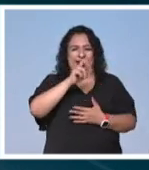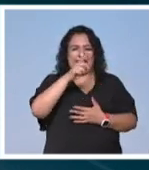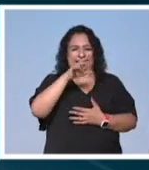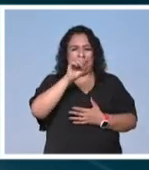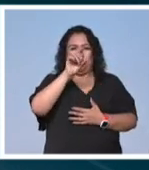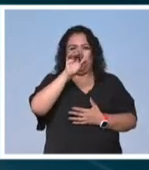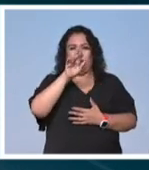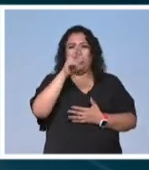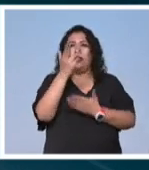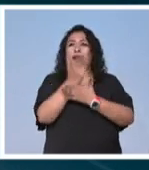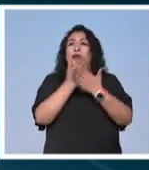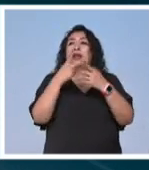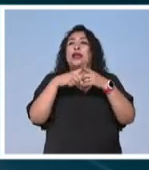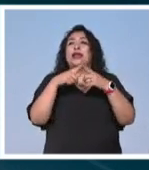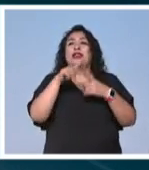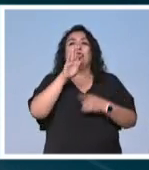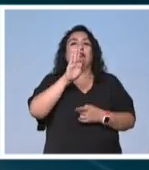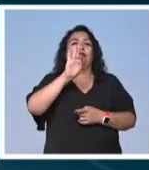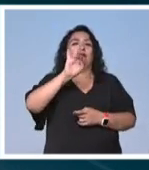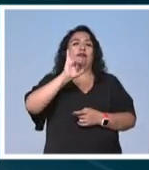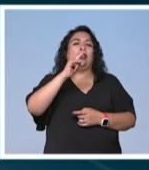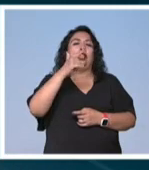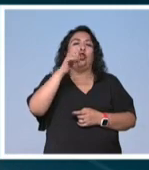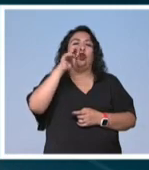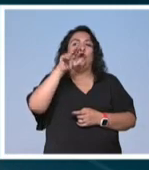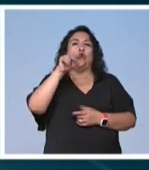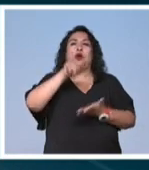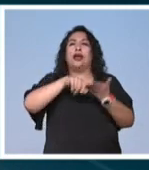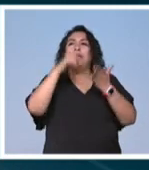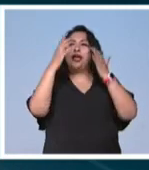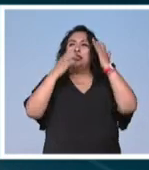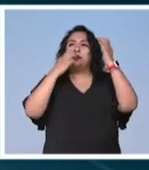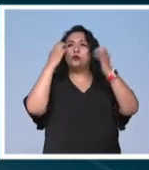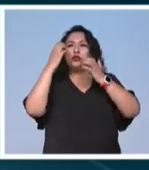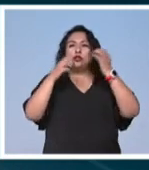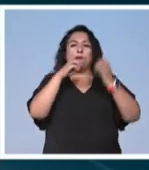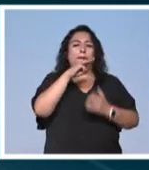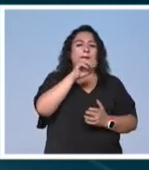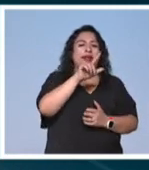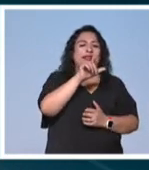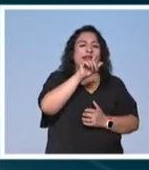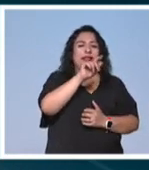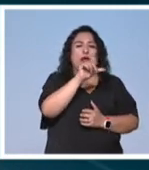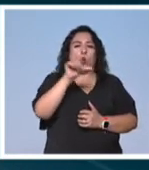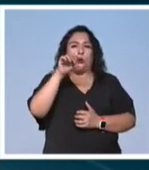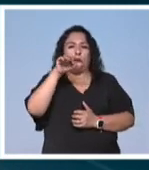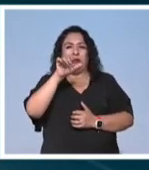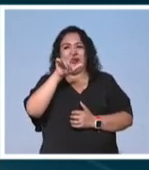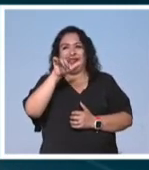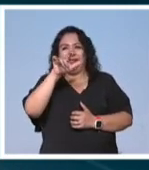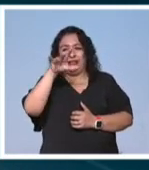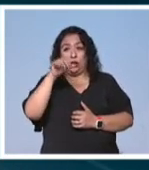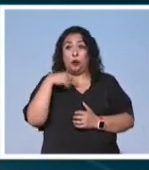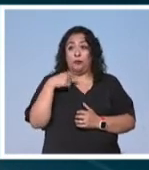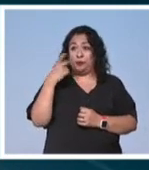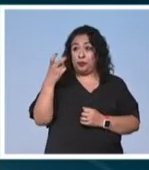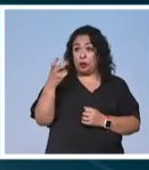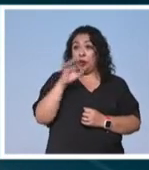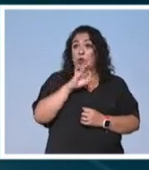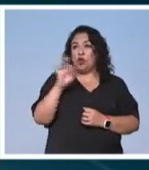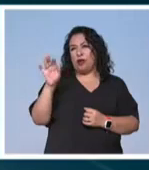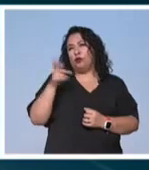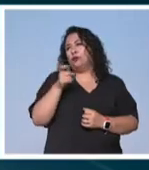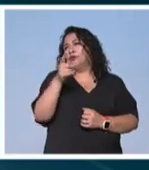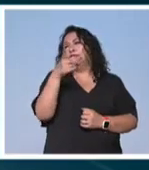ilustrado por el artista Filogonio Nachín en la exposición de Mazateco a Mazateco. En este caso, se puede